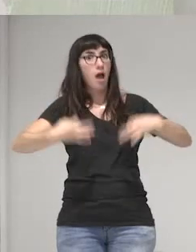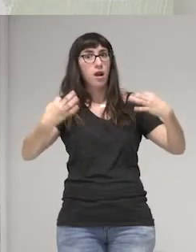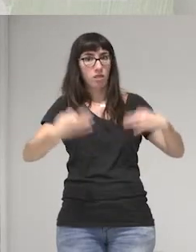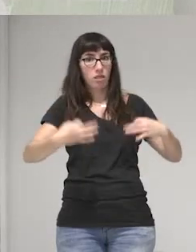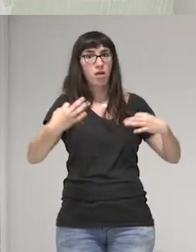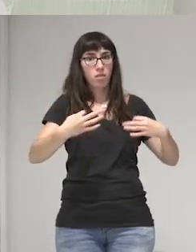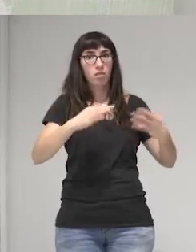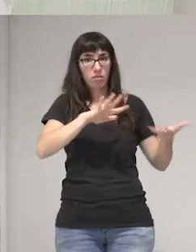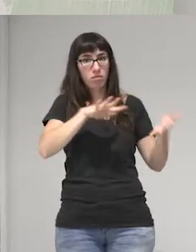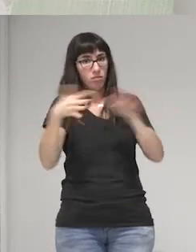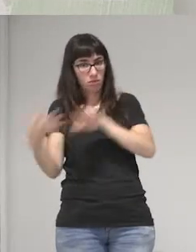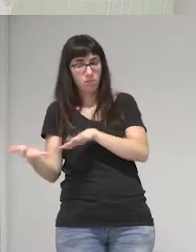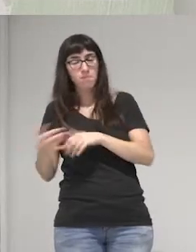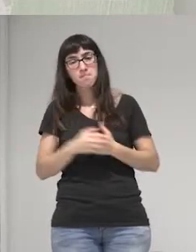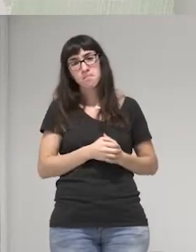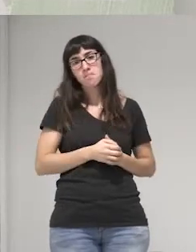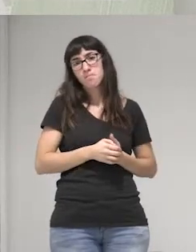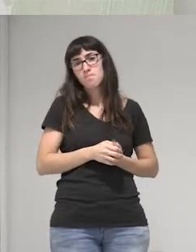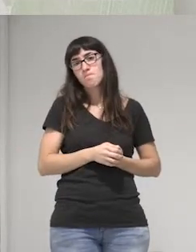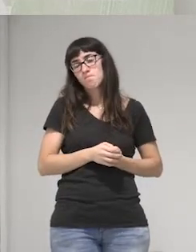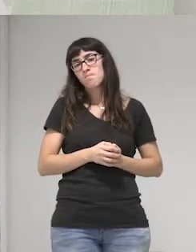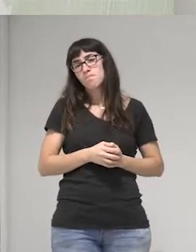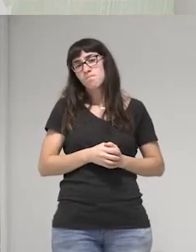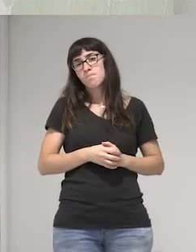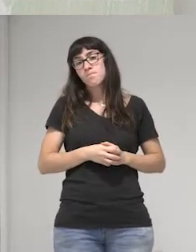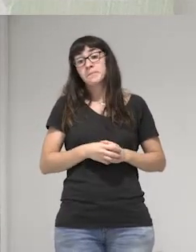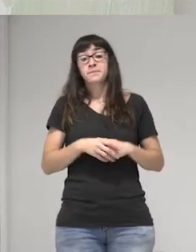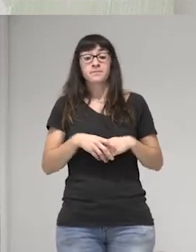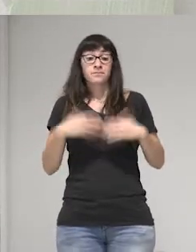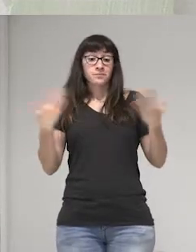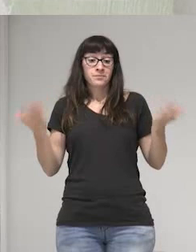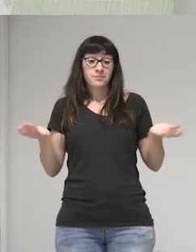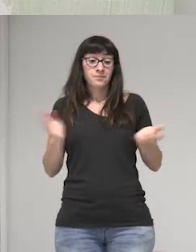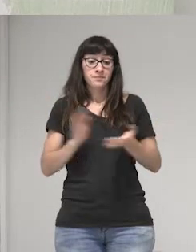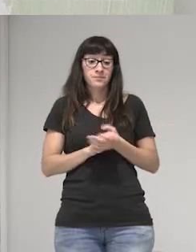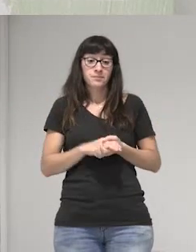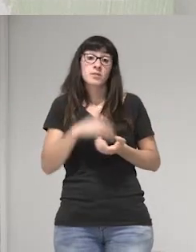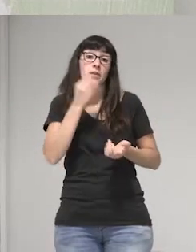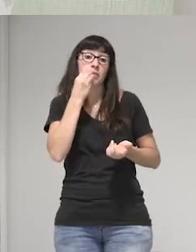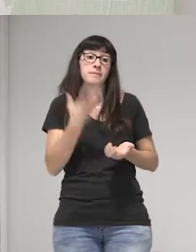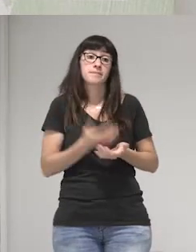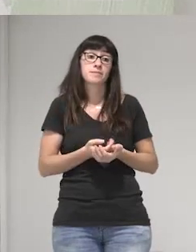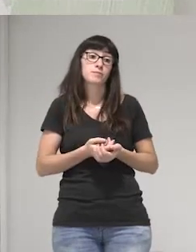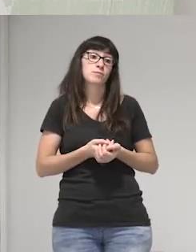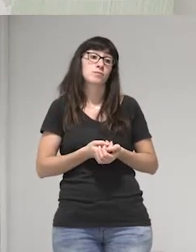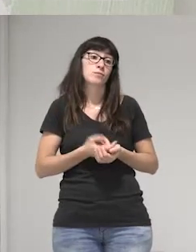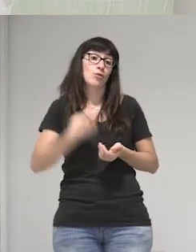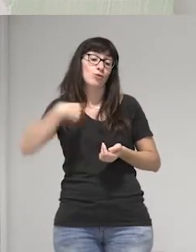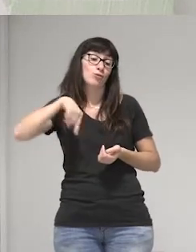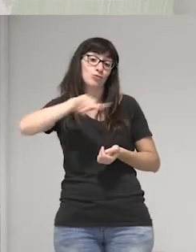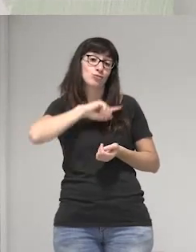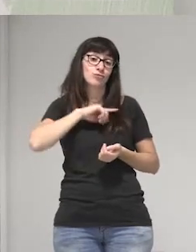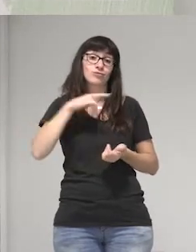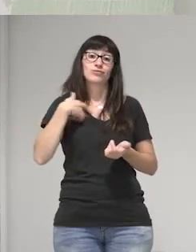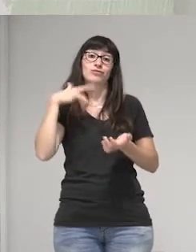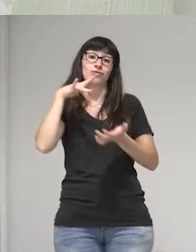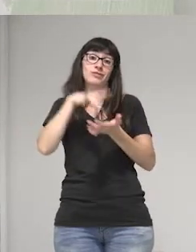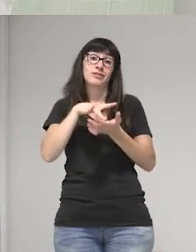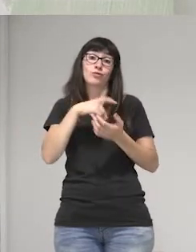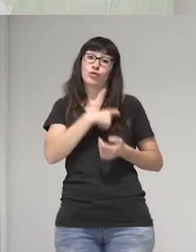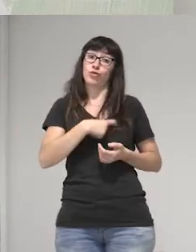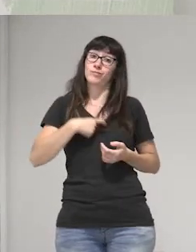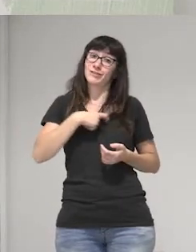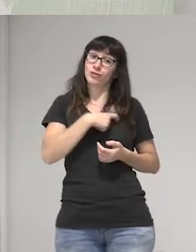reales entonces bueno para nosotros yo estando en la Comisión de Derechos